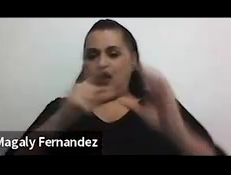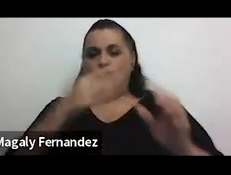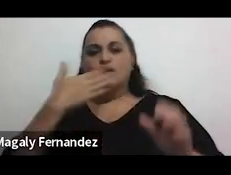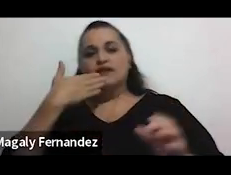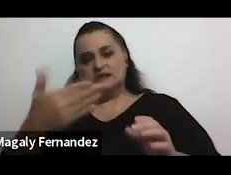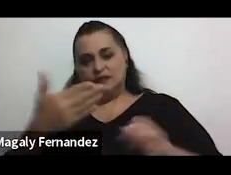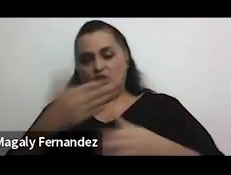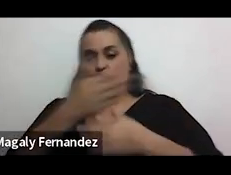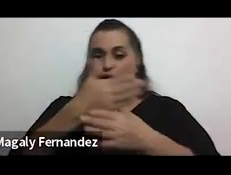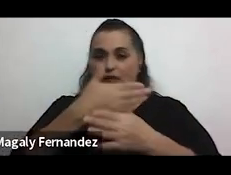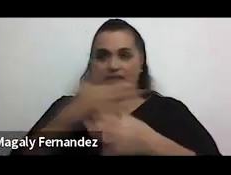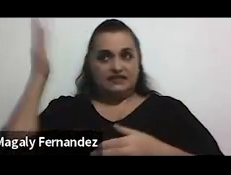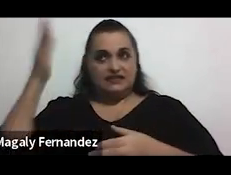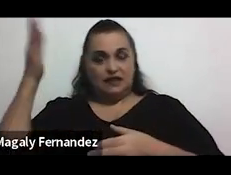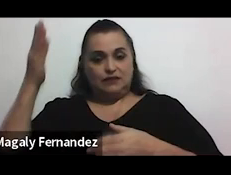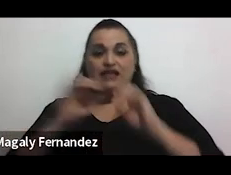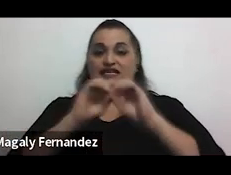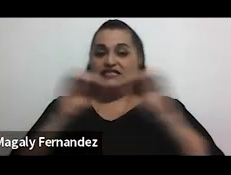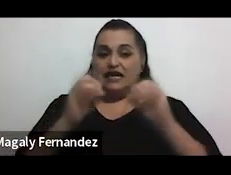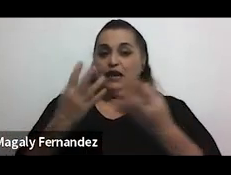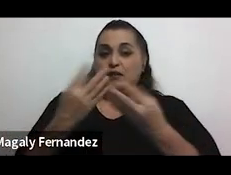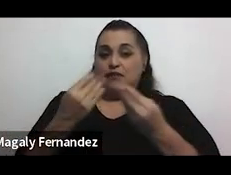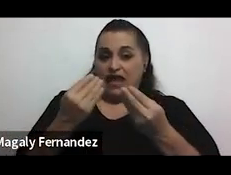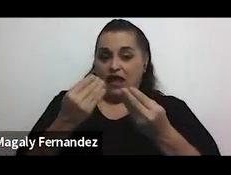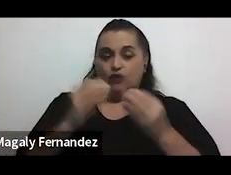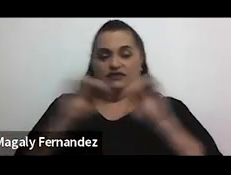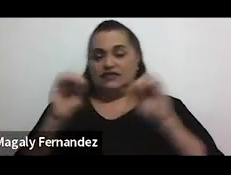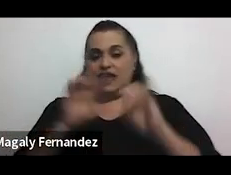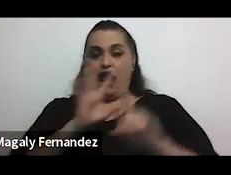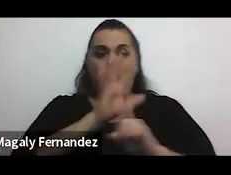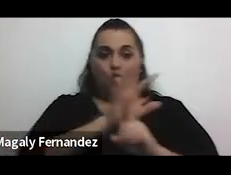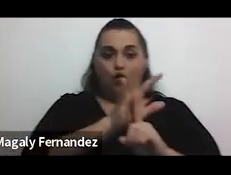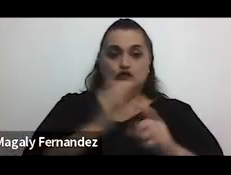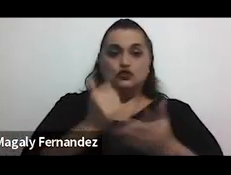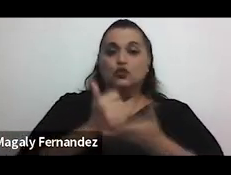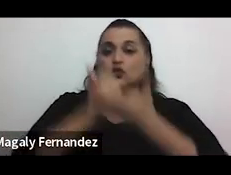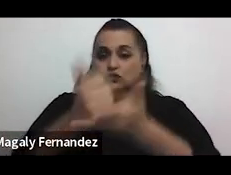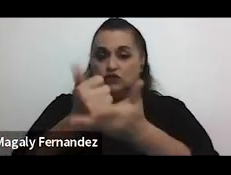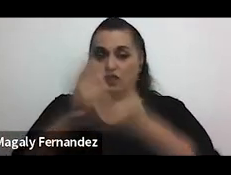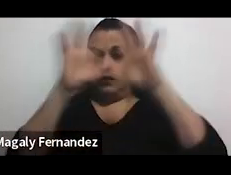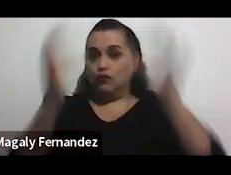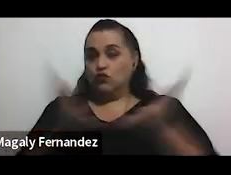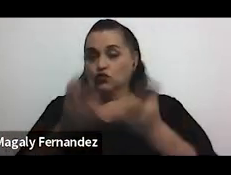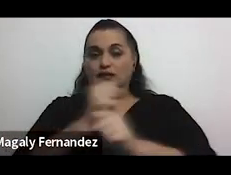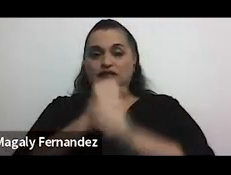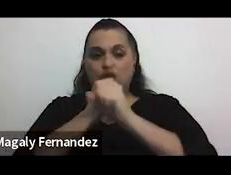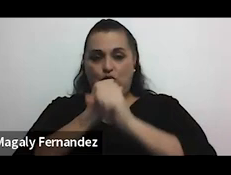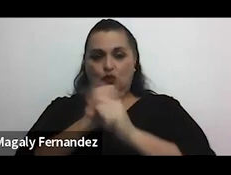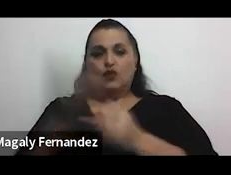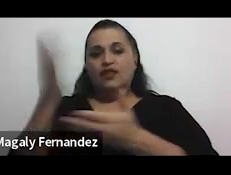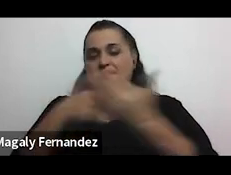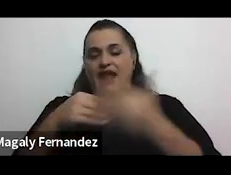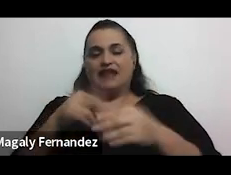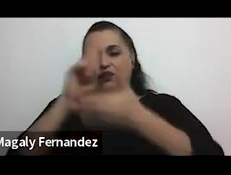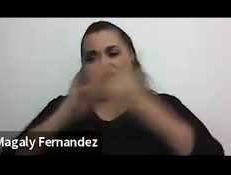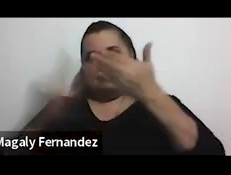nosotras la charla sin miedo sin acoso contribuyendo a un mundo más seguro y libre de violencia aparte de la universidad Castro Carazo muchas